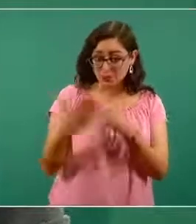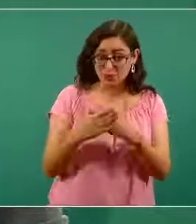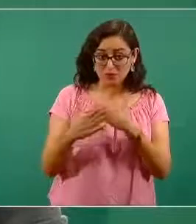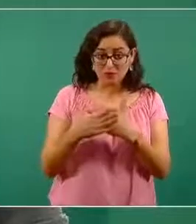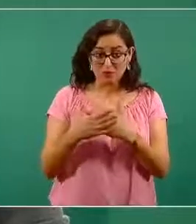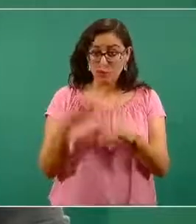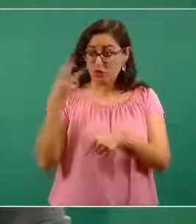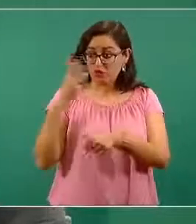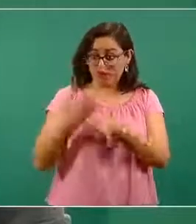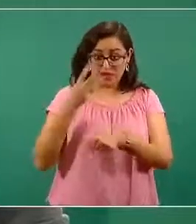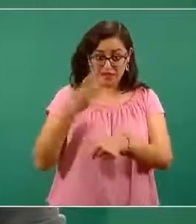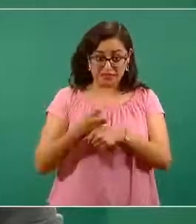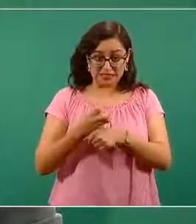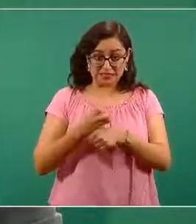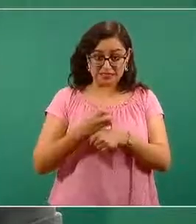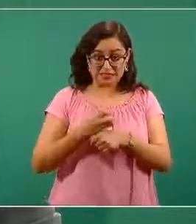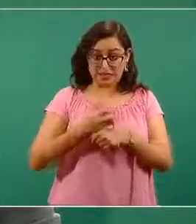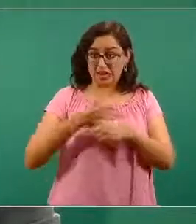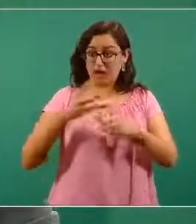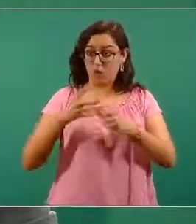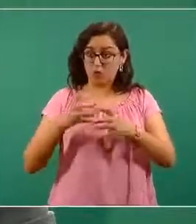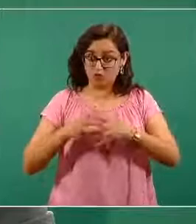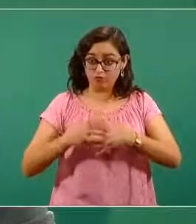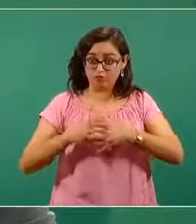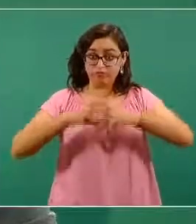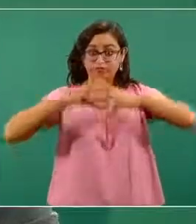ola? Definitivamente que sí,